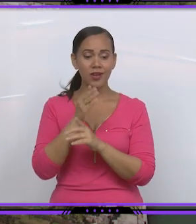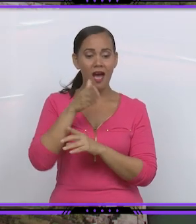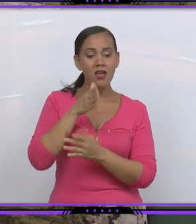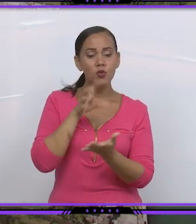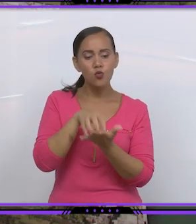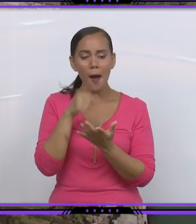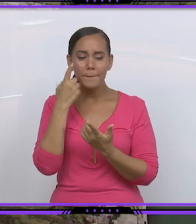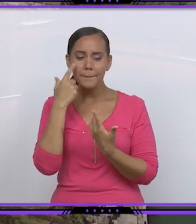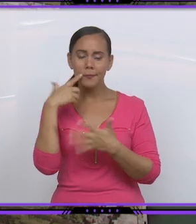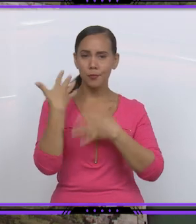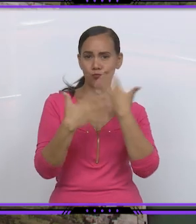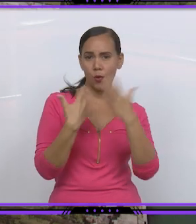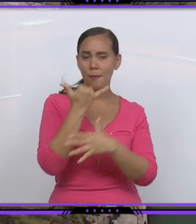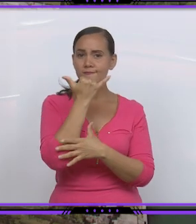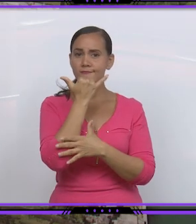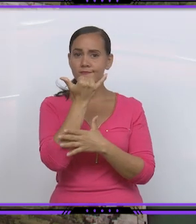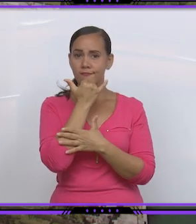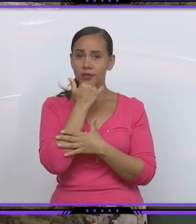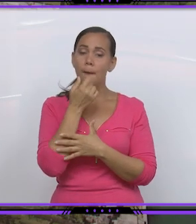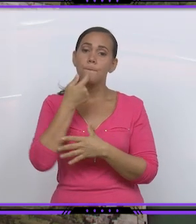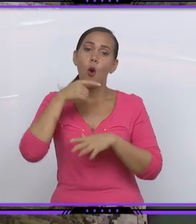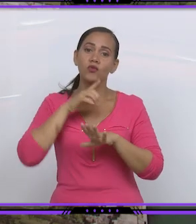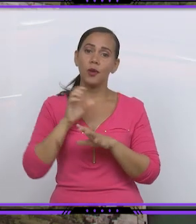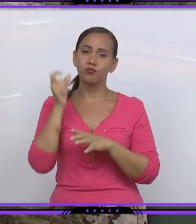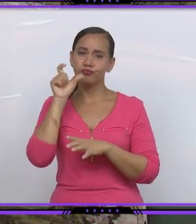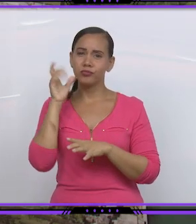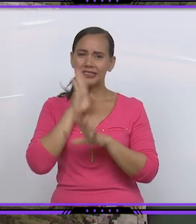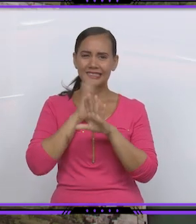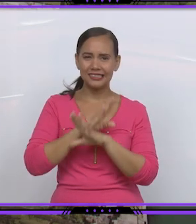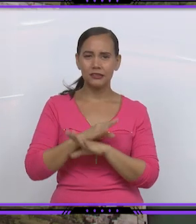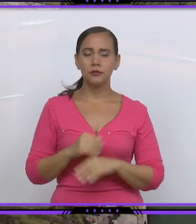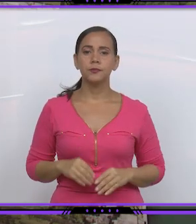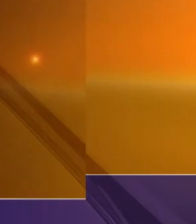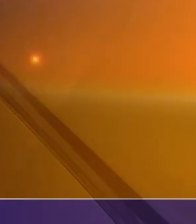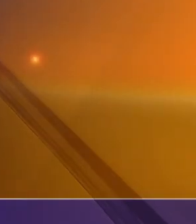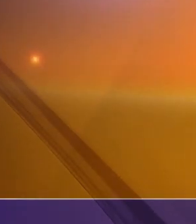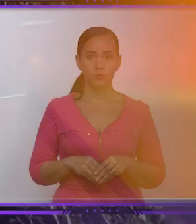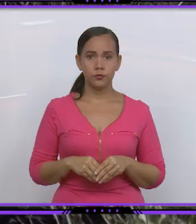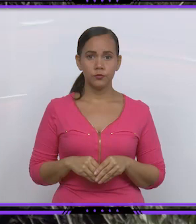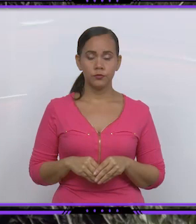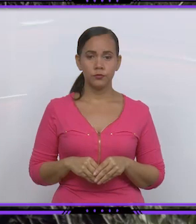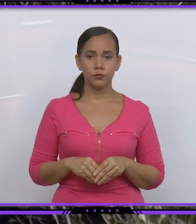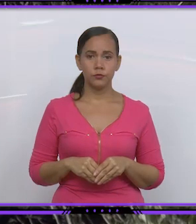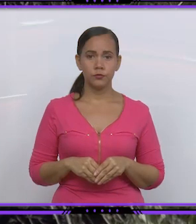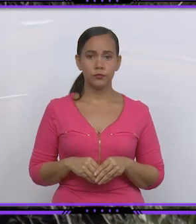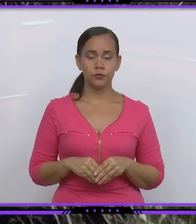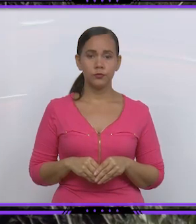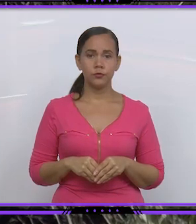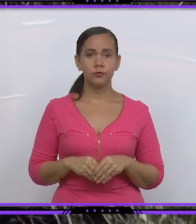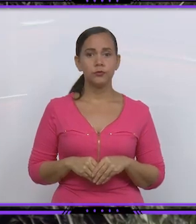Un equipo de Telebandera se acercó al lugar para esclarecer la procedencia del líquido y una posible contaminación. Playa Larga